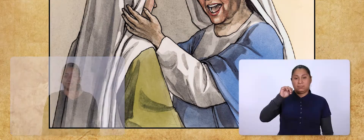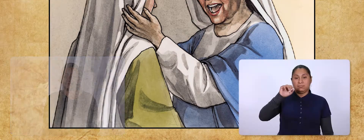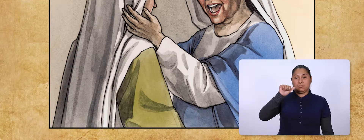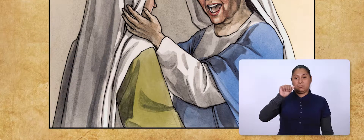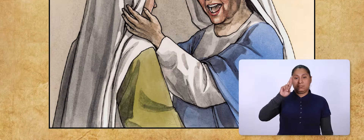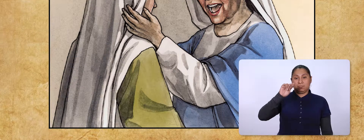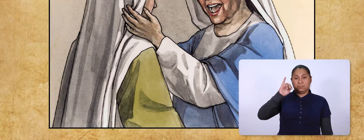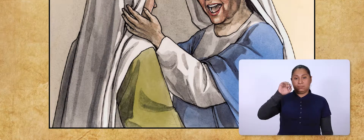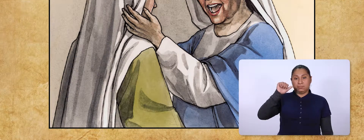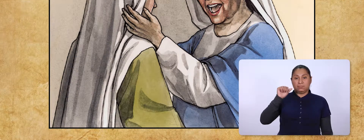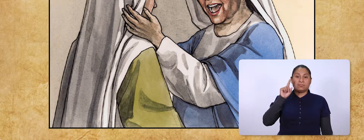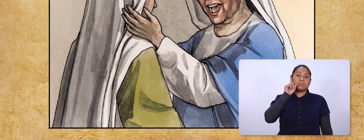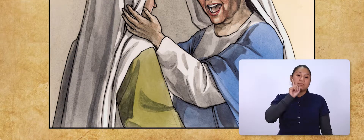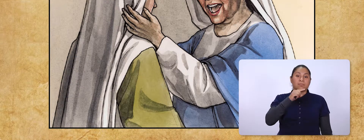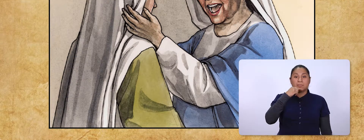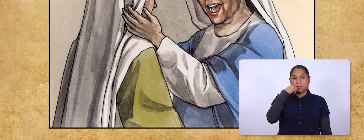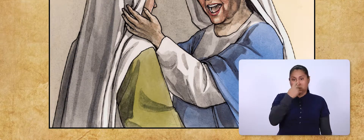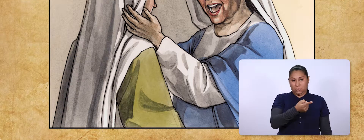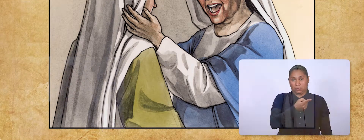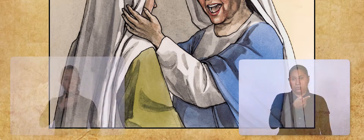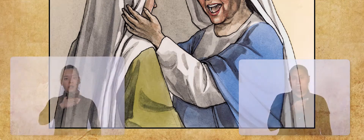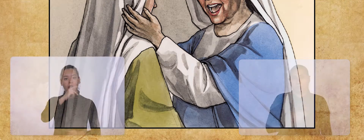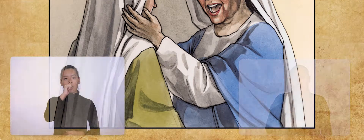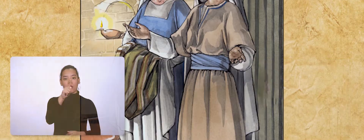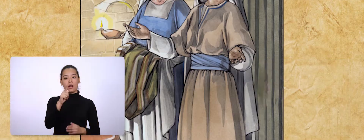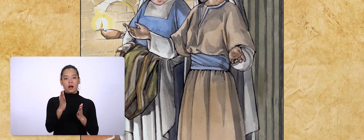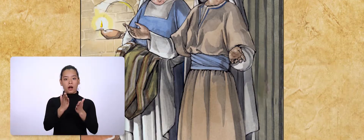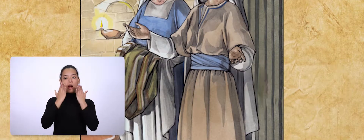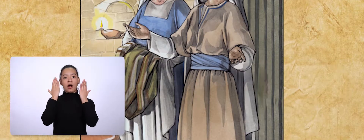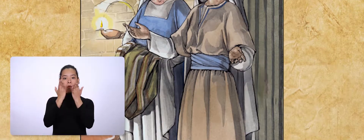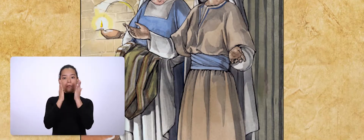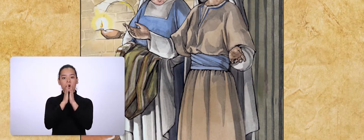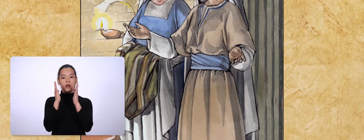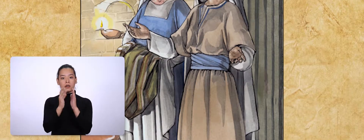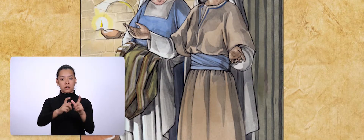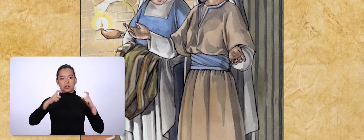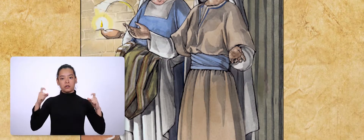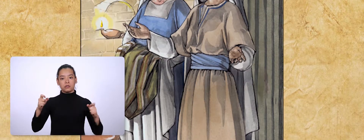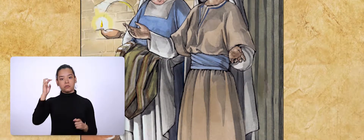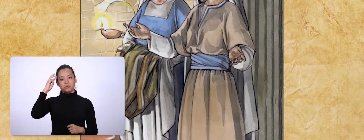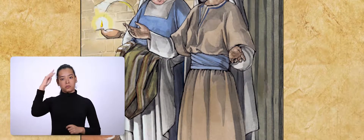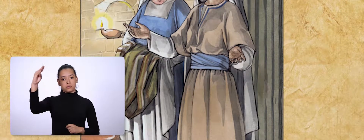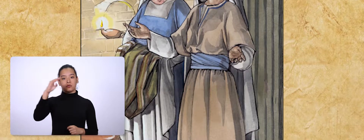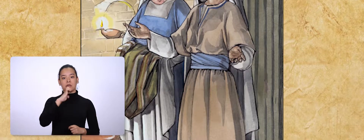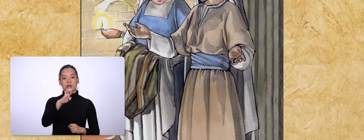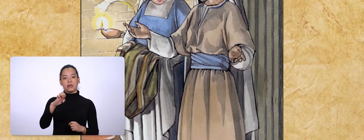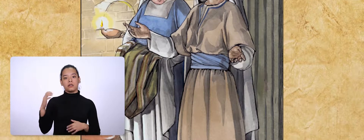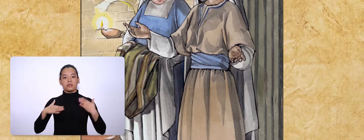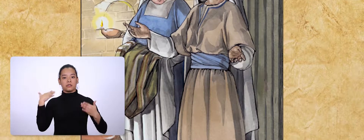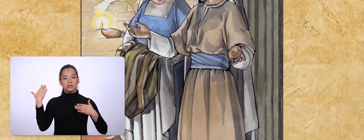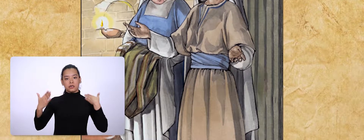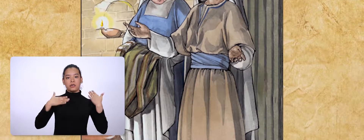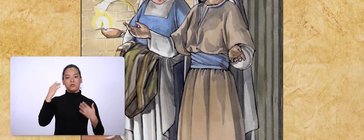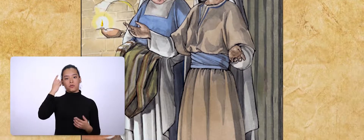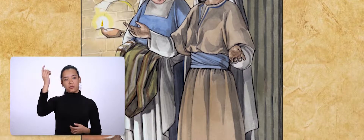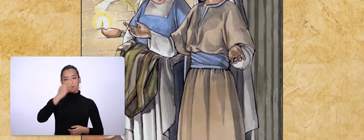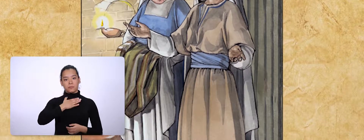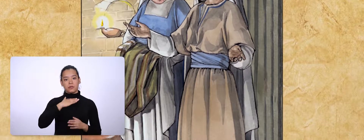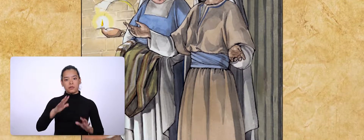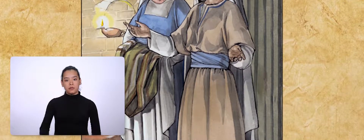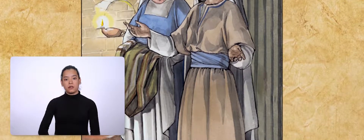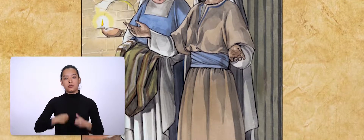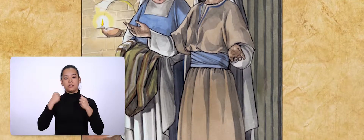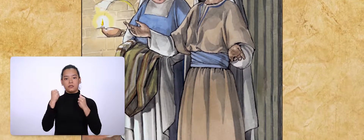cosas que el Señor te ha dicho. María dijo, Mi alma alaba la grandeza del Señor,